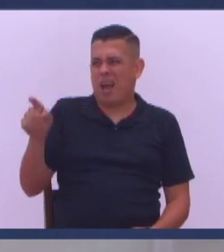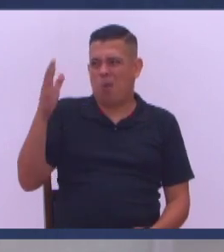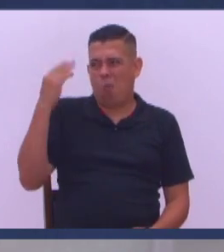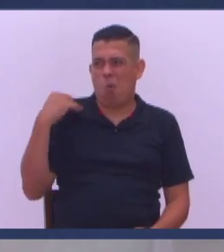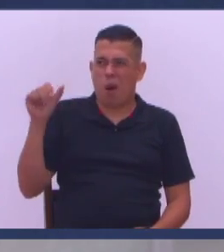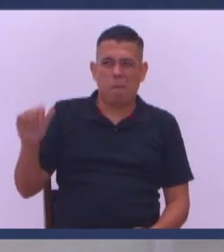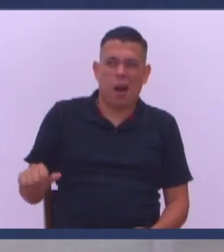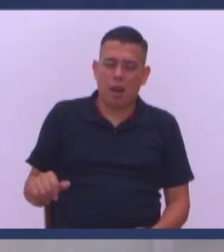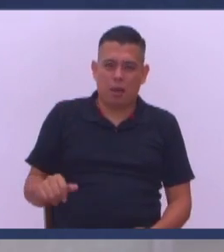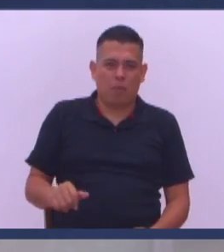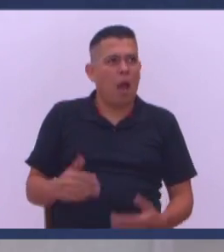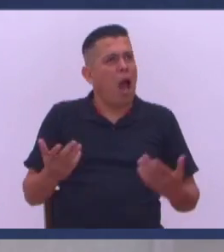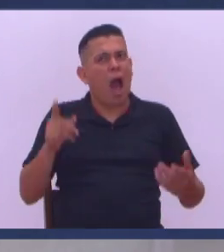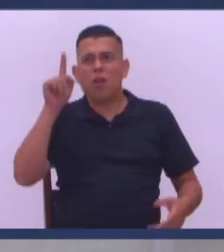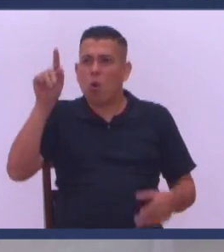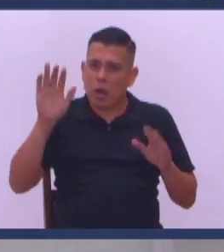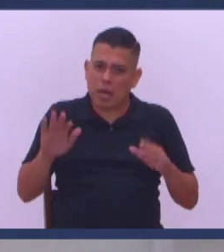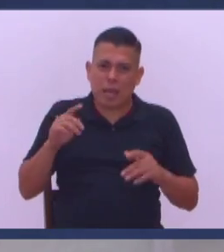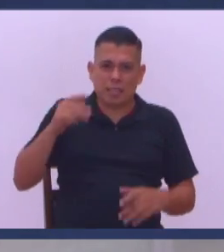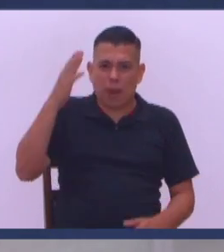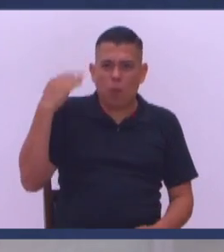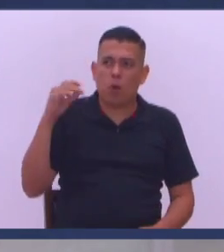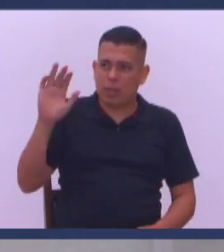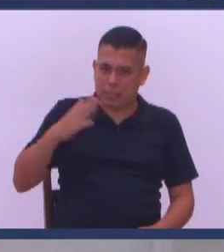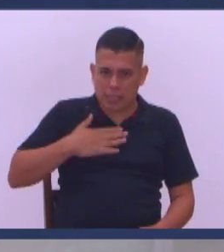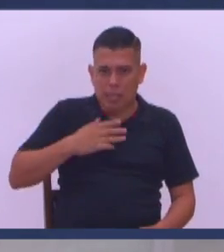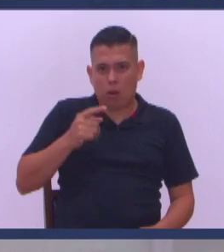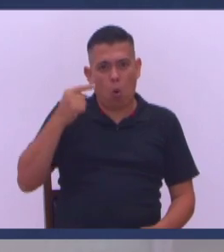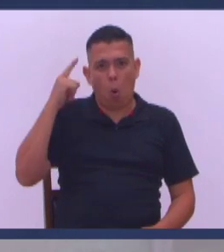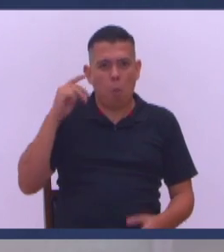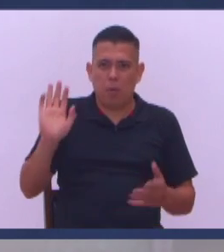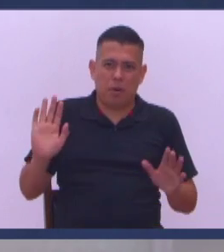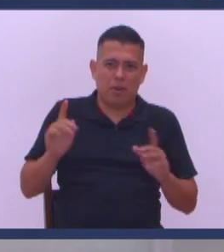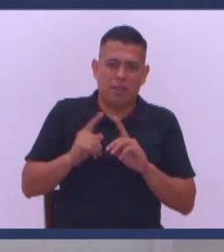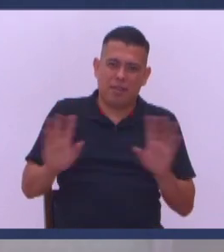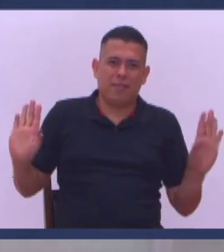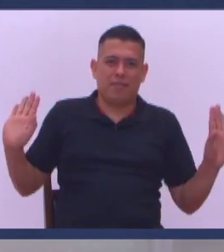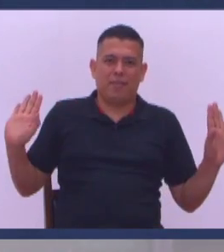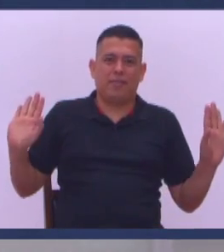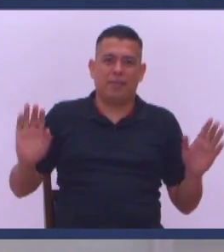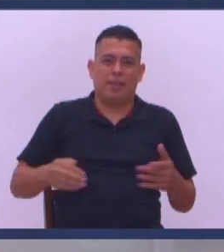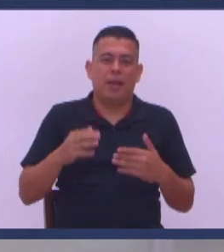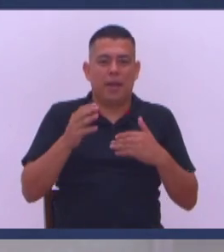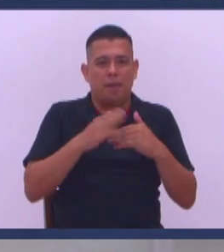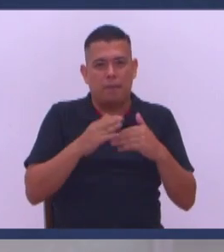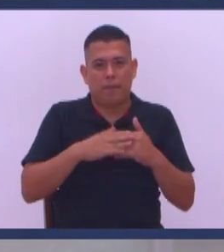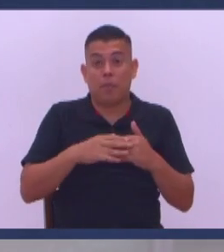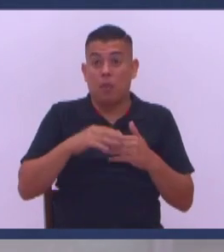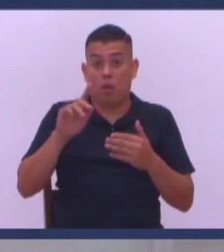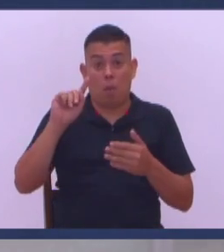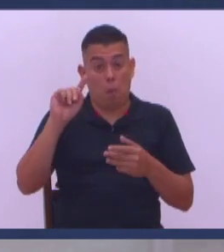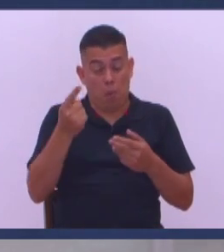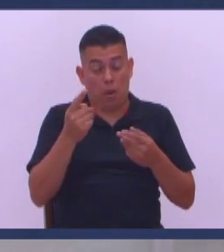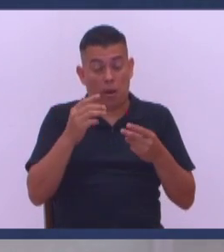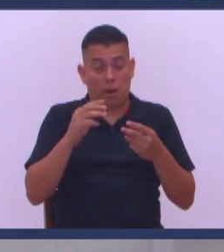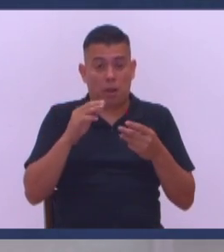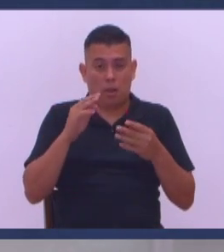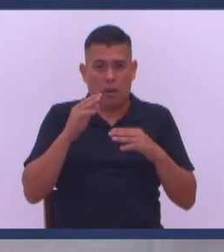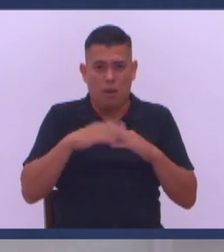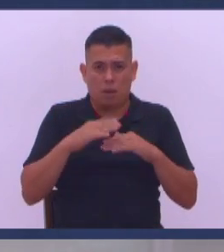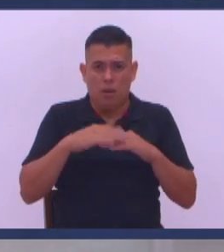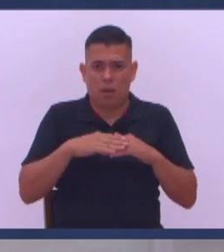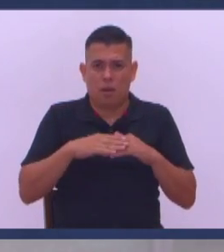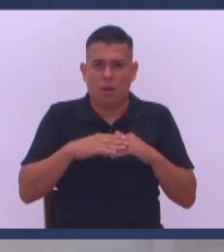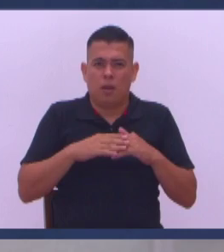Démosle gracias a Dios Usted tiene que dar gracias Por lo que tiene El primer llamado Querido Esa es la pureza El segundo Ey